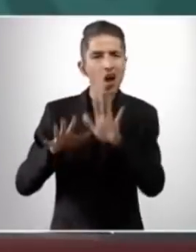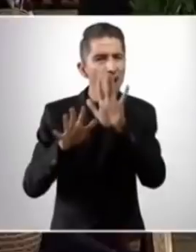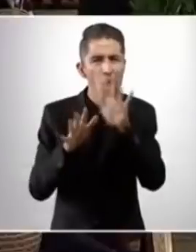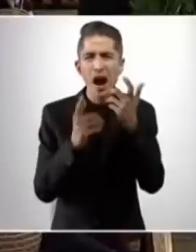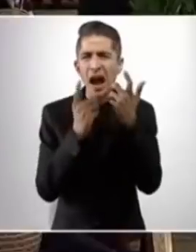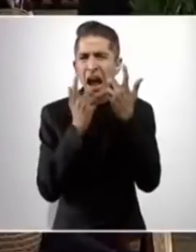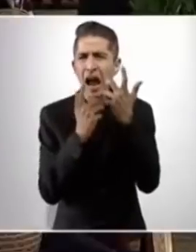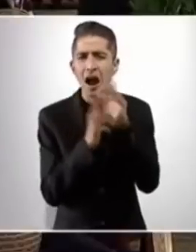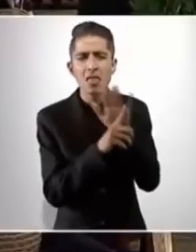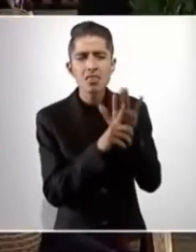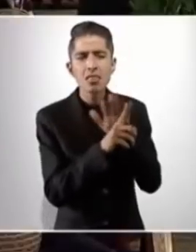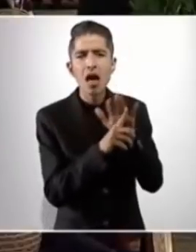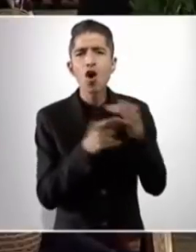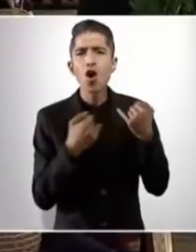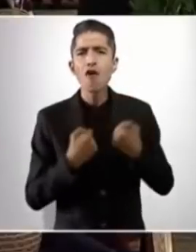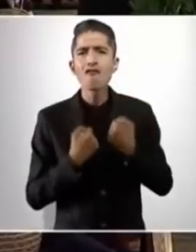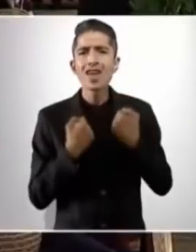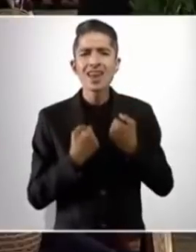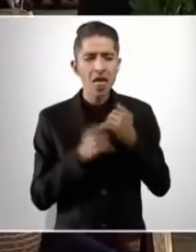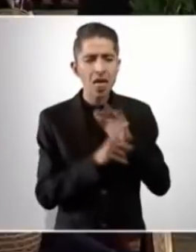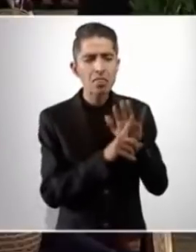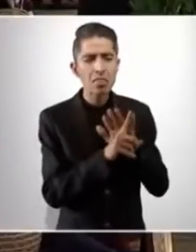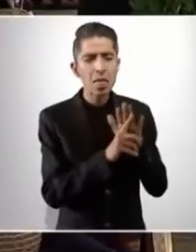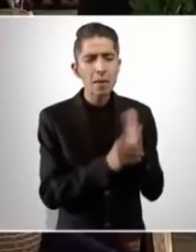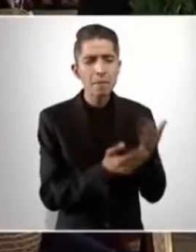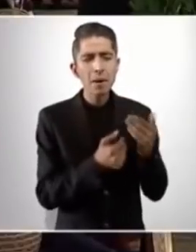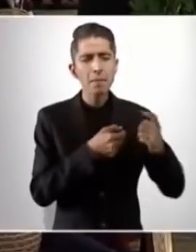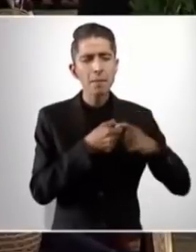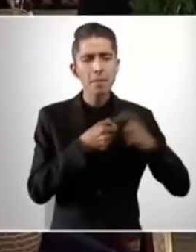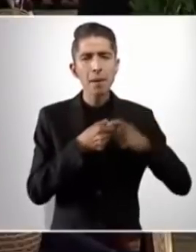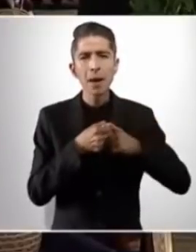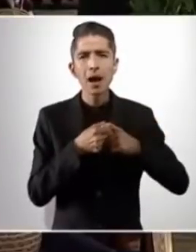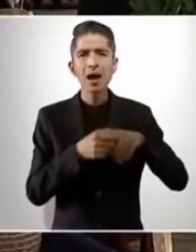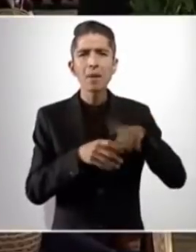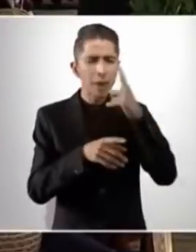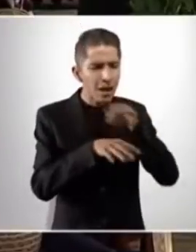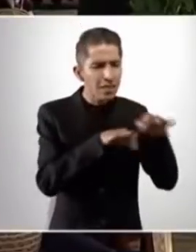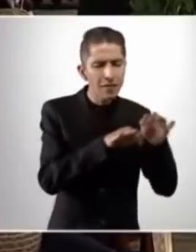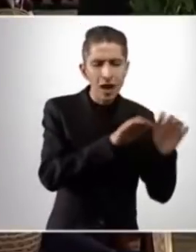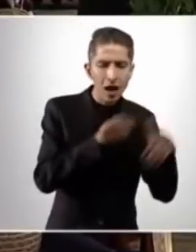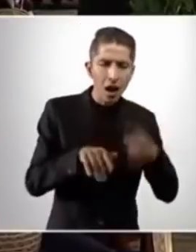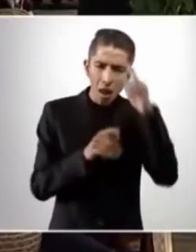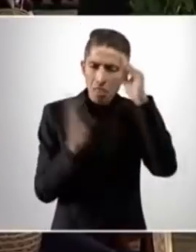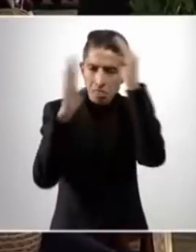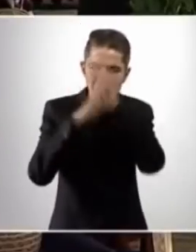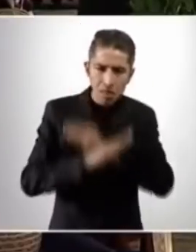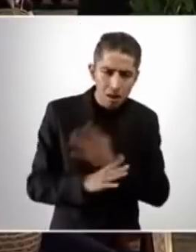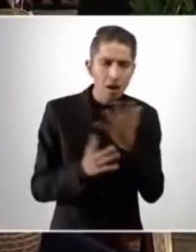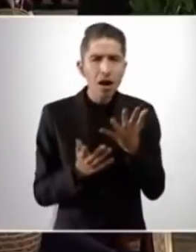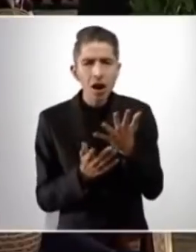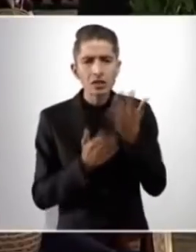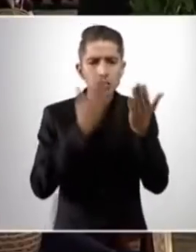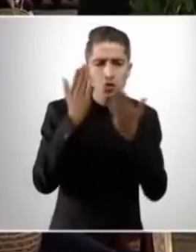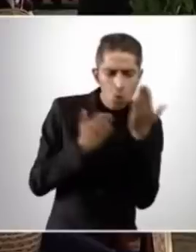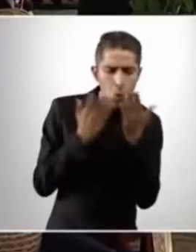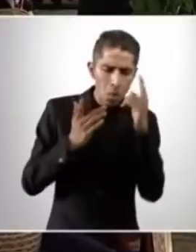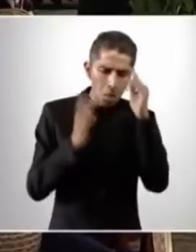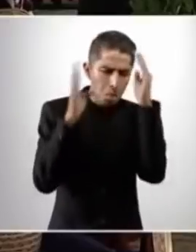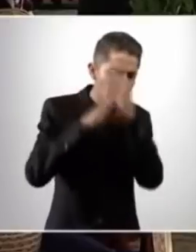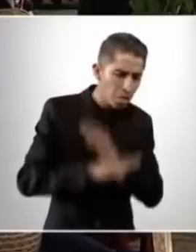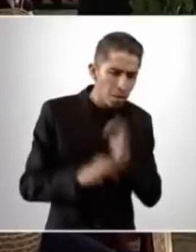jóvenes y darles opciones de trabajo y de estudio para dejar solos